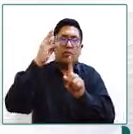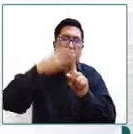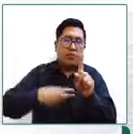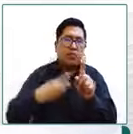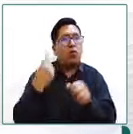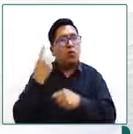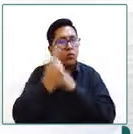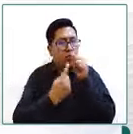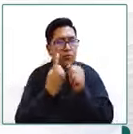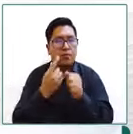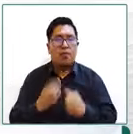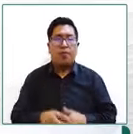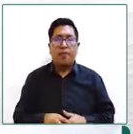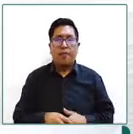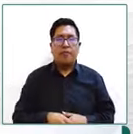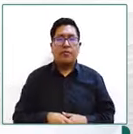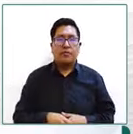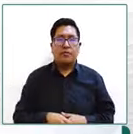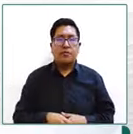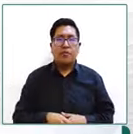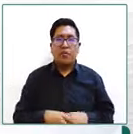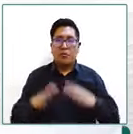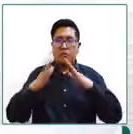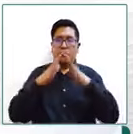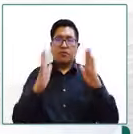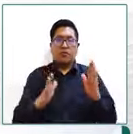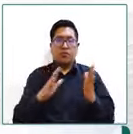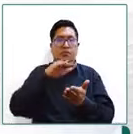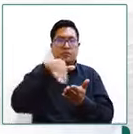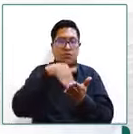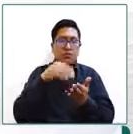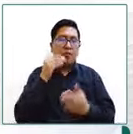desarrollo de las visitas en los centros de acogimiento